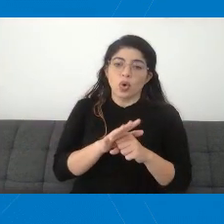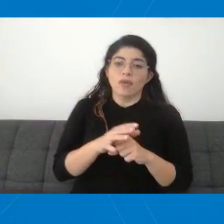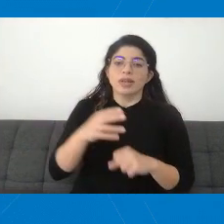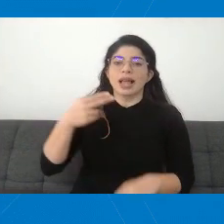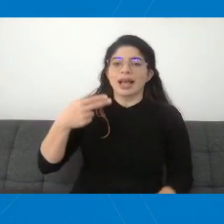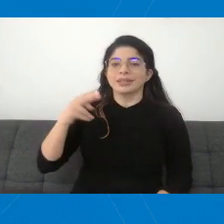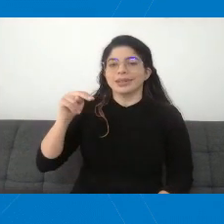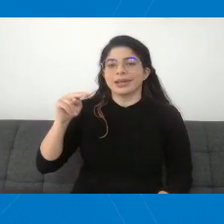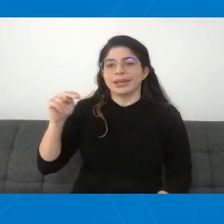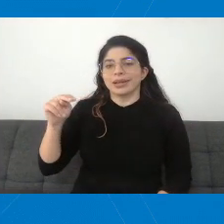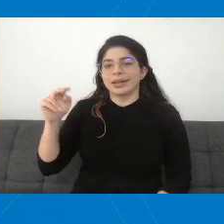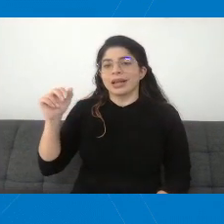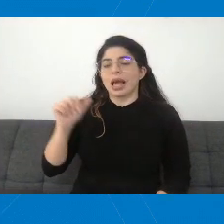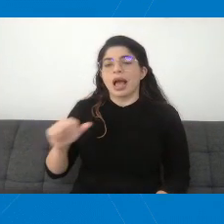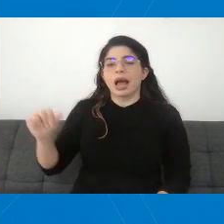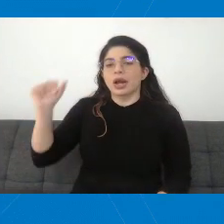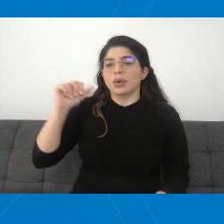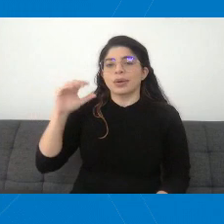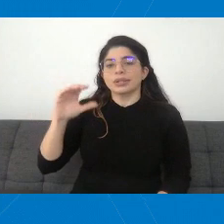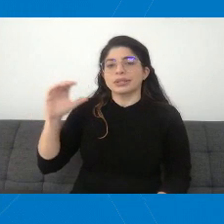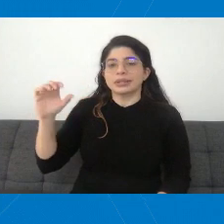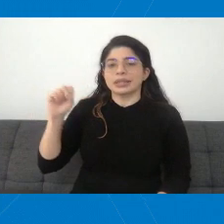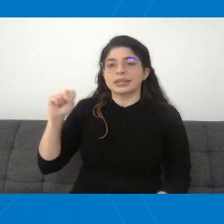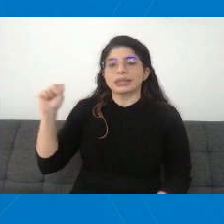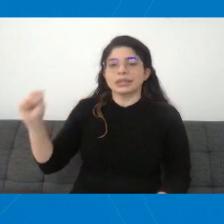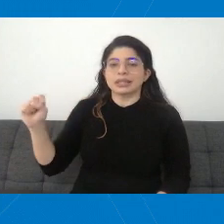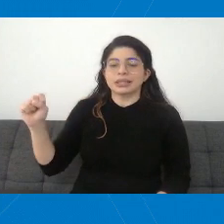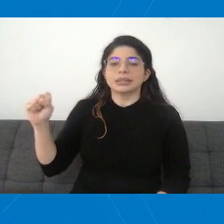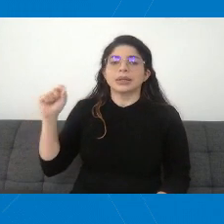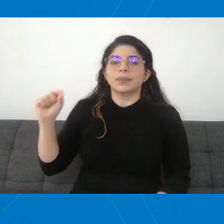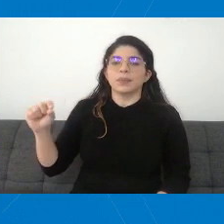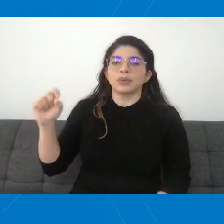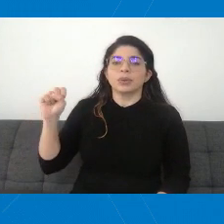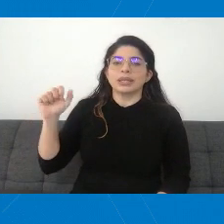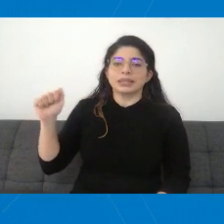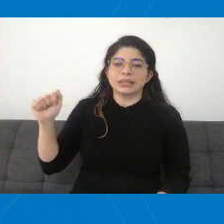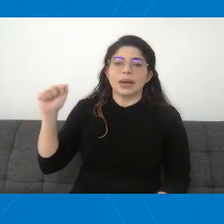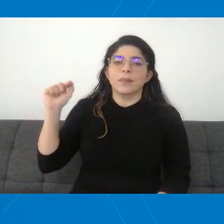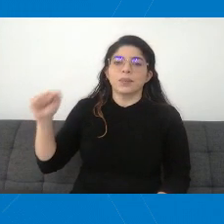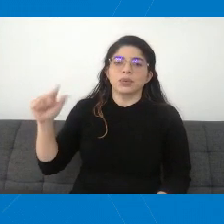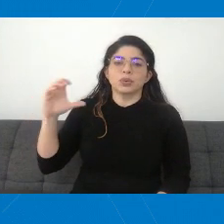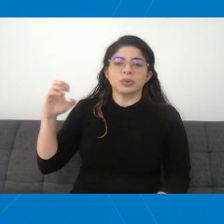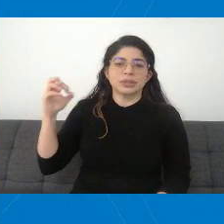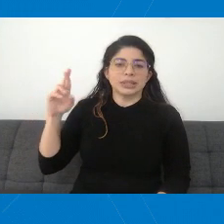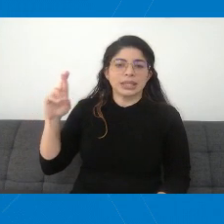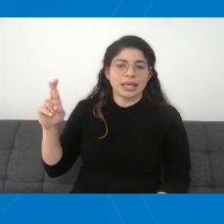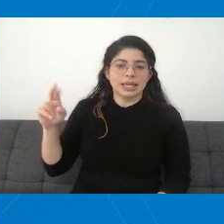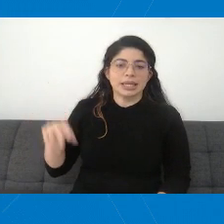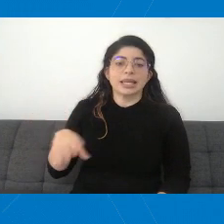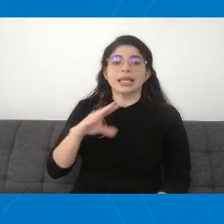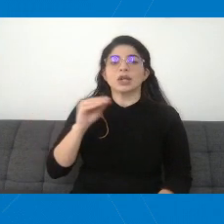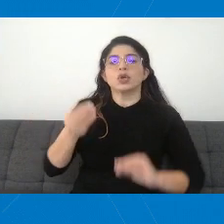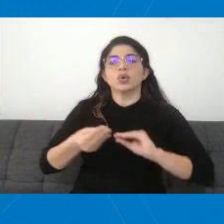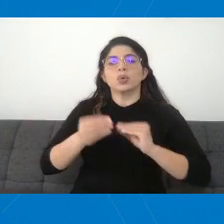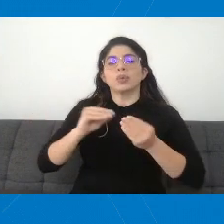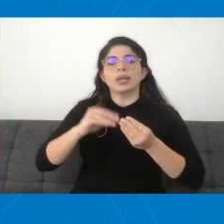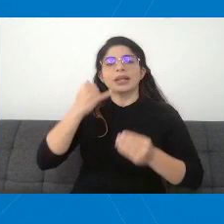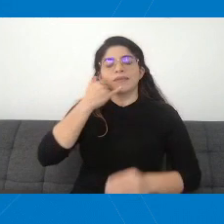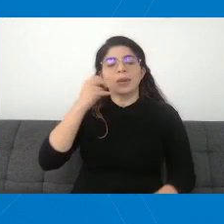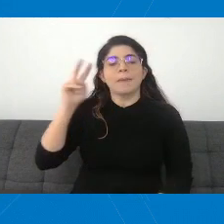Vacunascovidhnnn, arroba ccss.sa.cr. Y los teléfonos